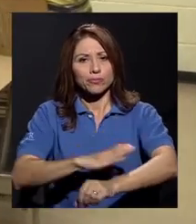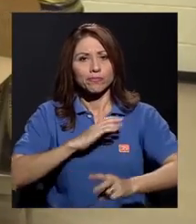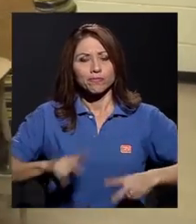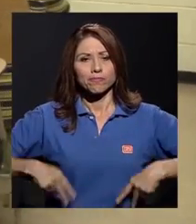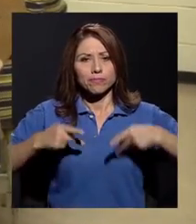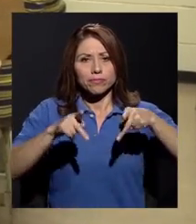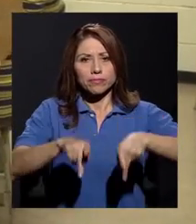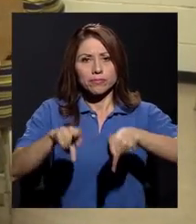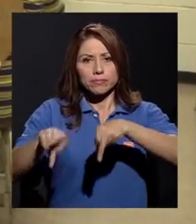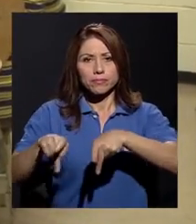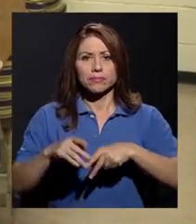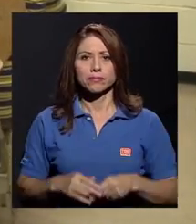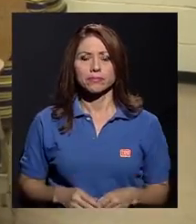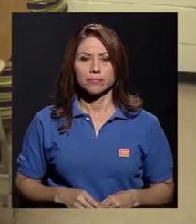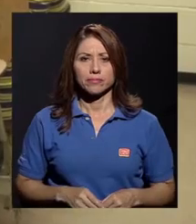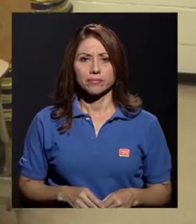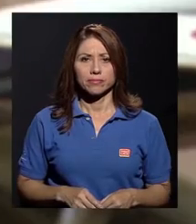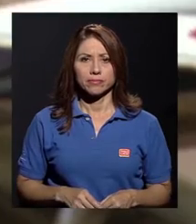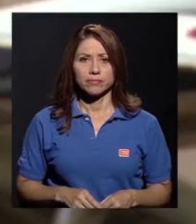de las personas.